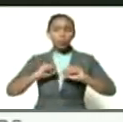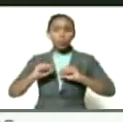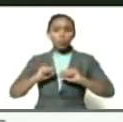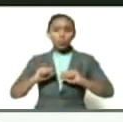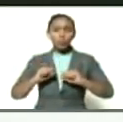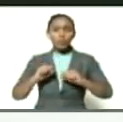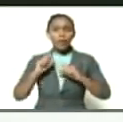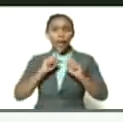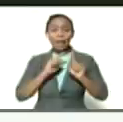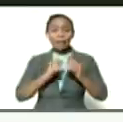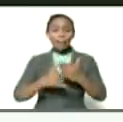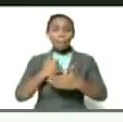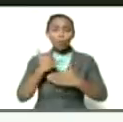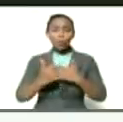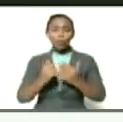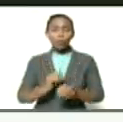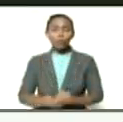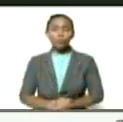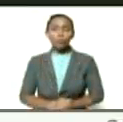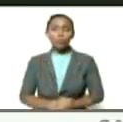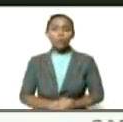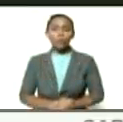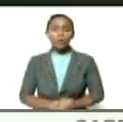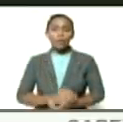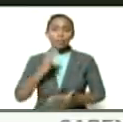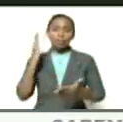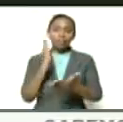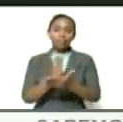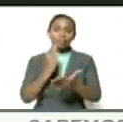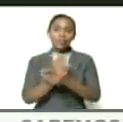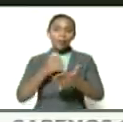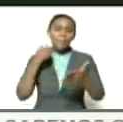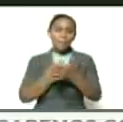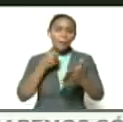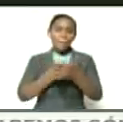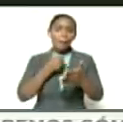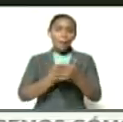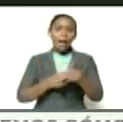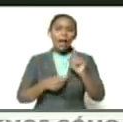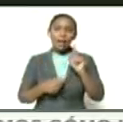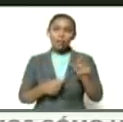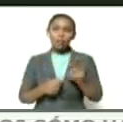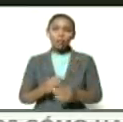acción ese proyecto y siempre insistimos mucho en esto